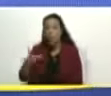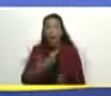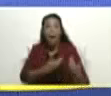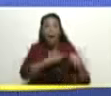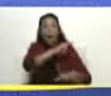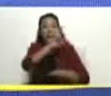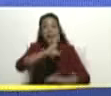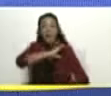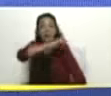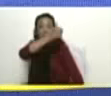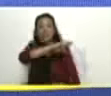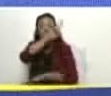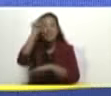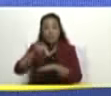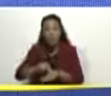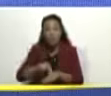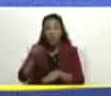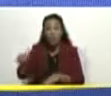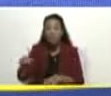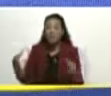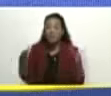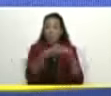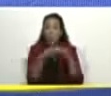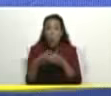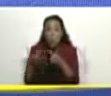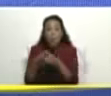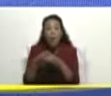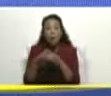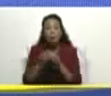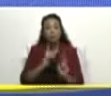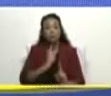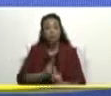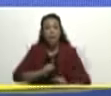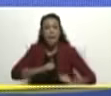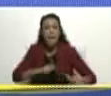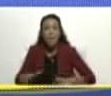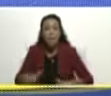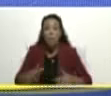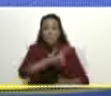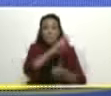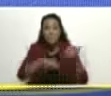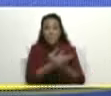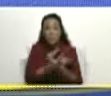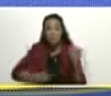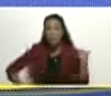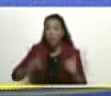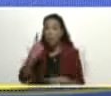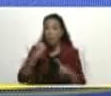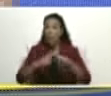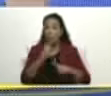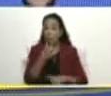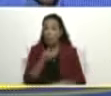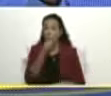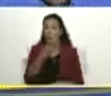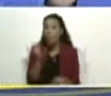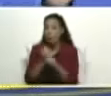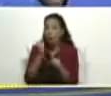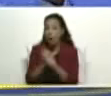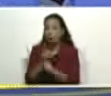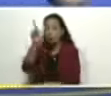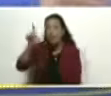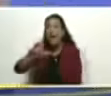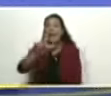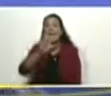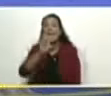nacional del equipo del puesto de comando presidencial del 1x10 del buen gobierno se trata de